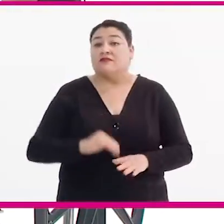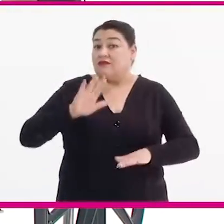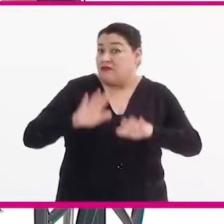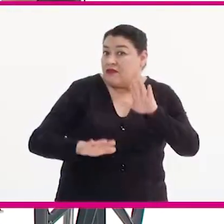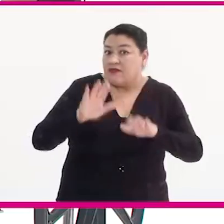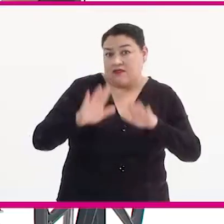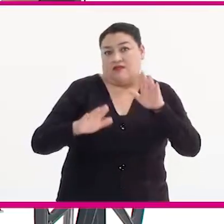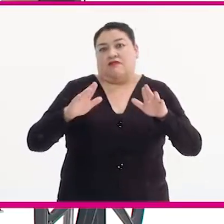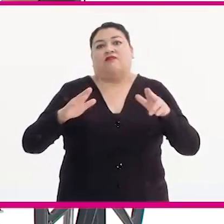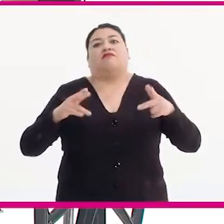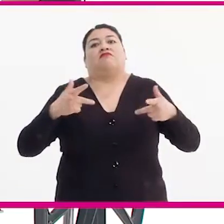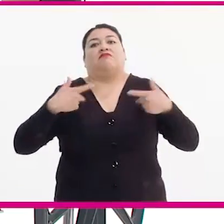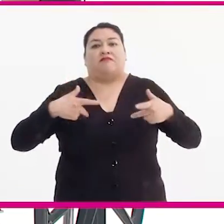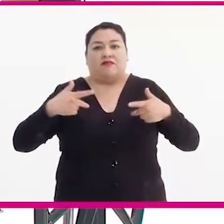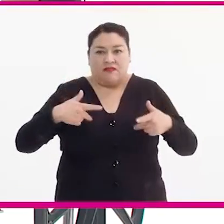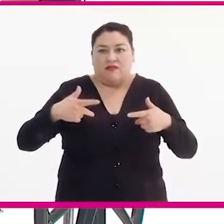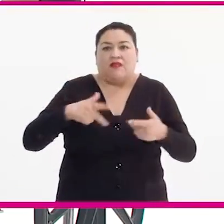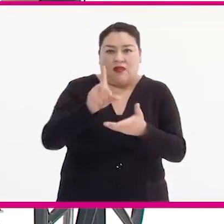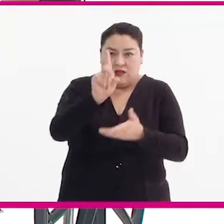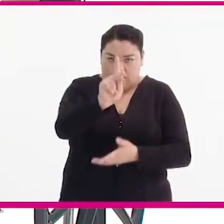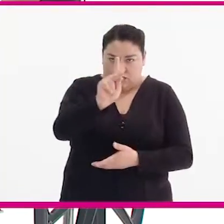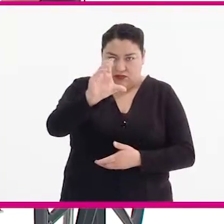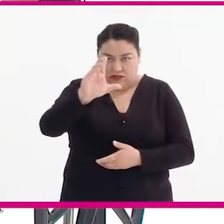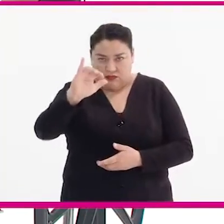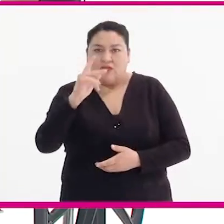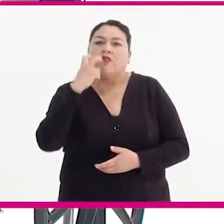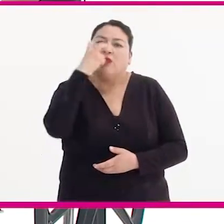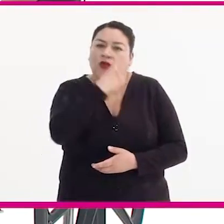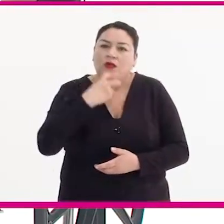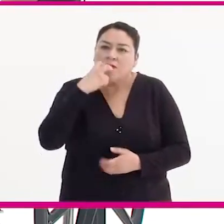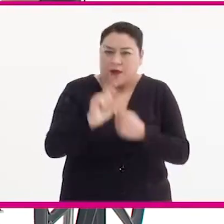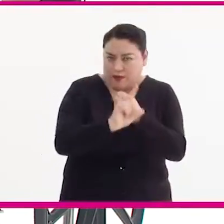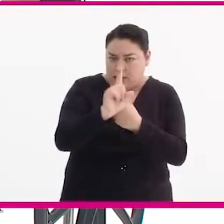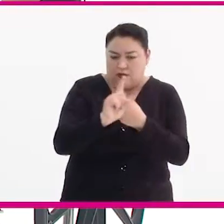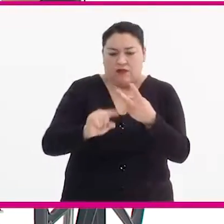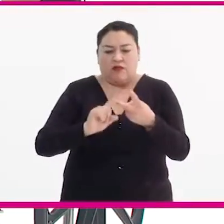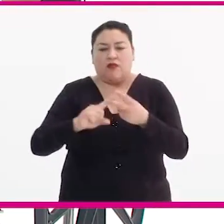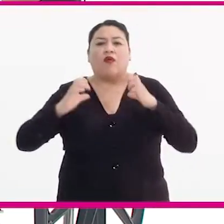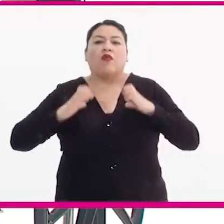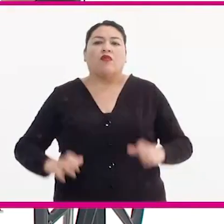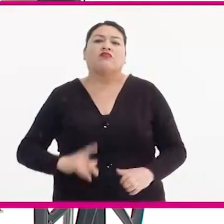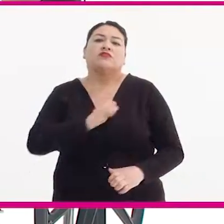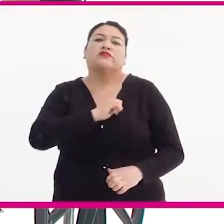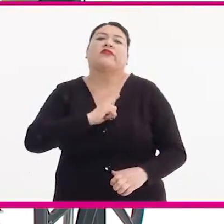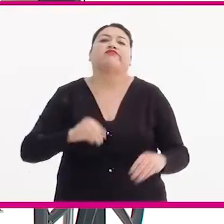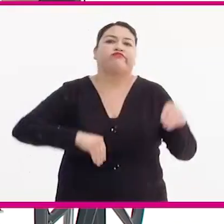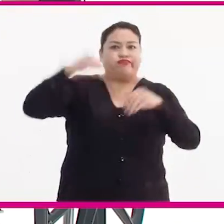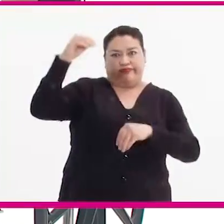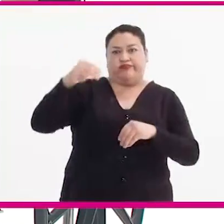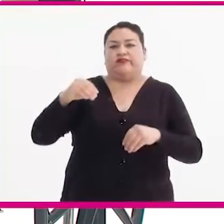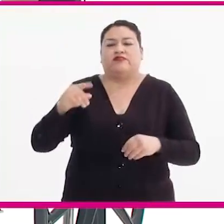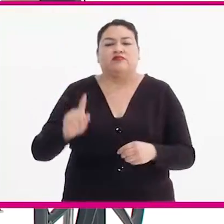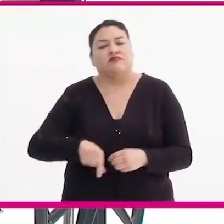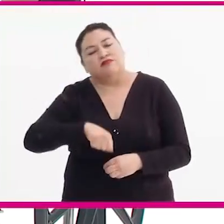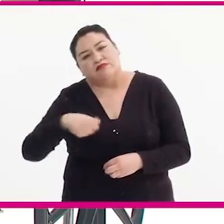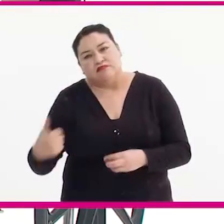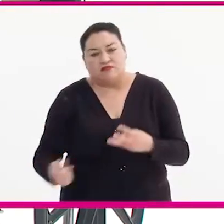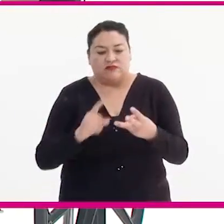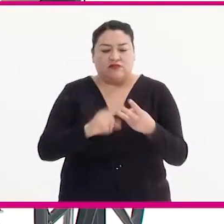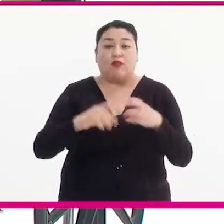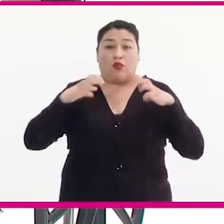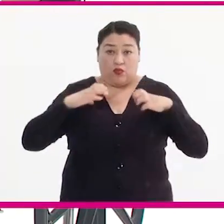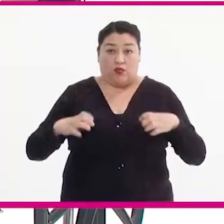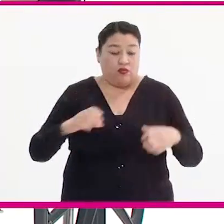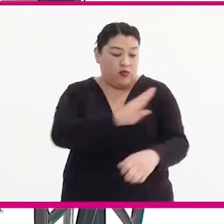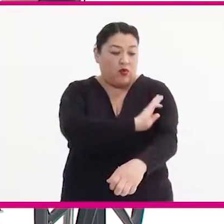problemas de lenguaje, de movimientos involucrados, músculos